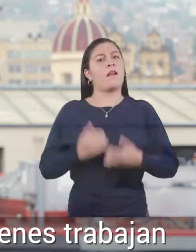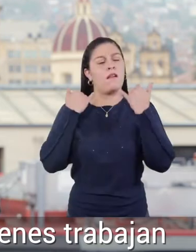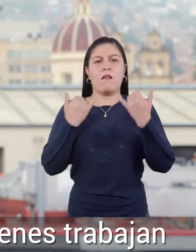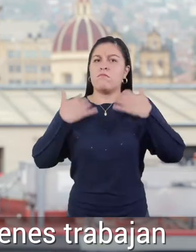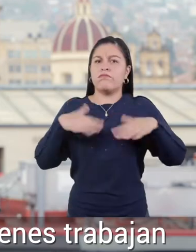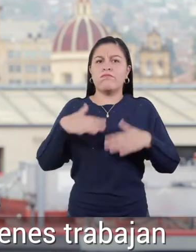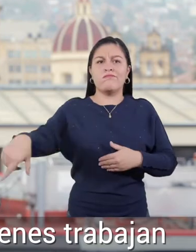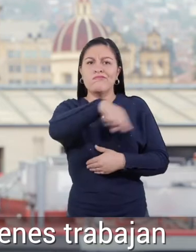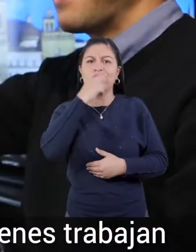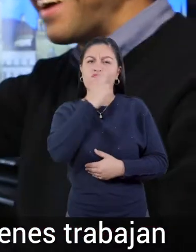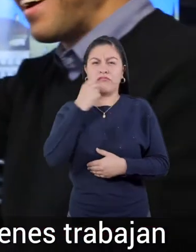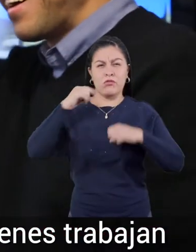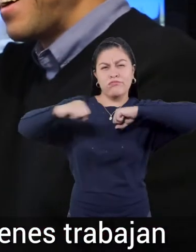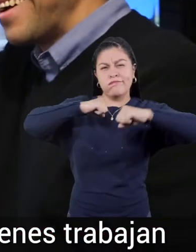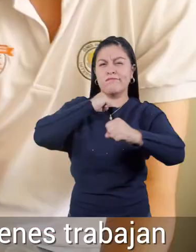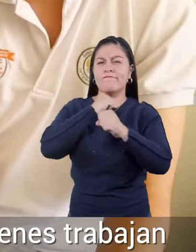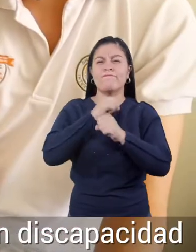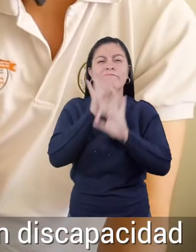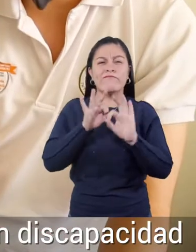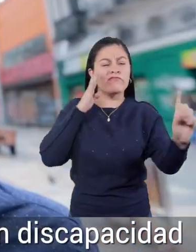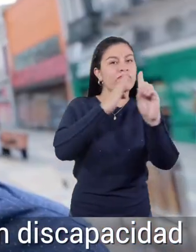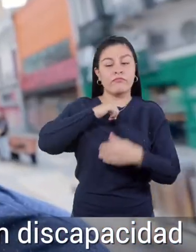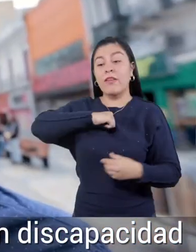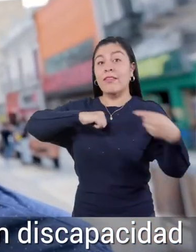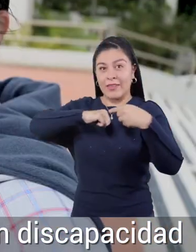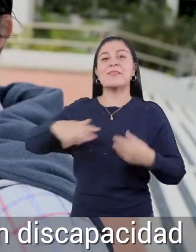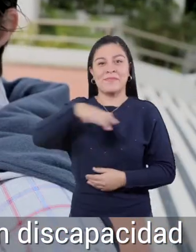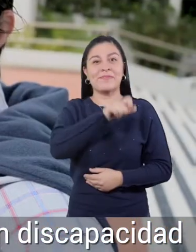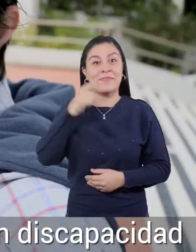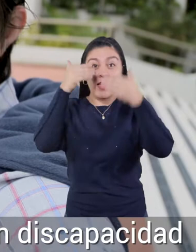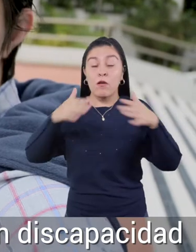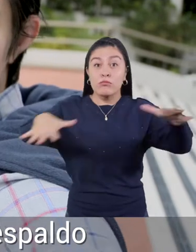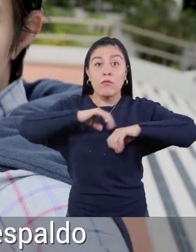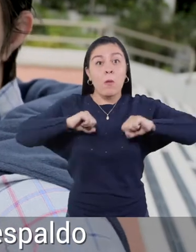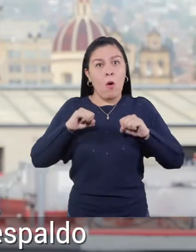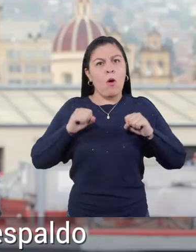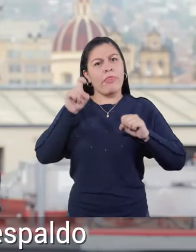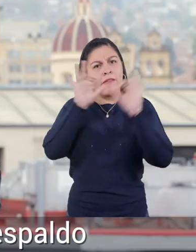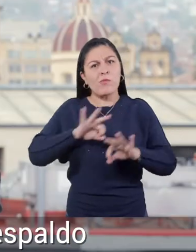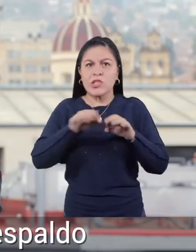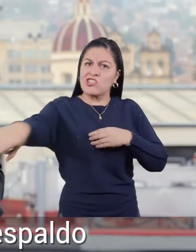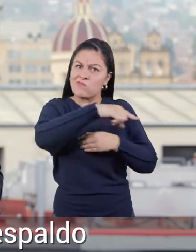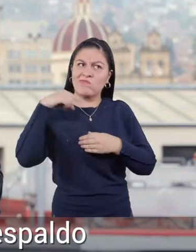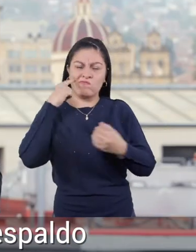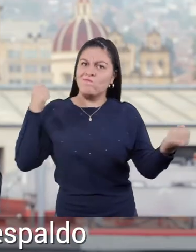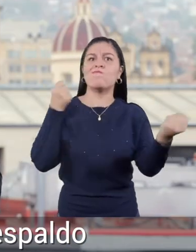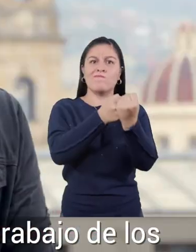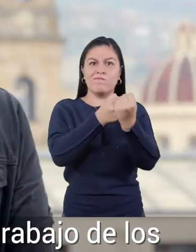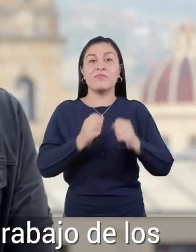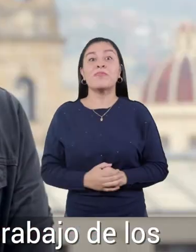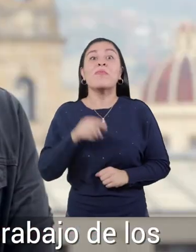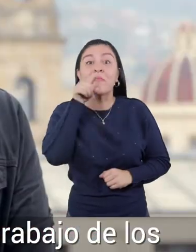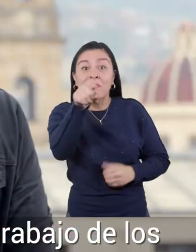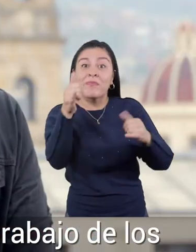El compromiso y dedicación de quienes trabajan por los derechos de las personas con discapacidad en Bogotá merece nuestro respaldo.